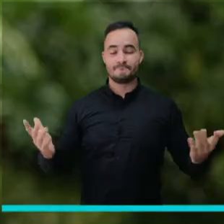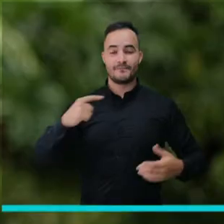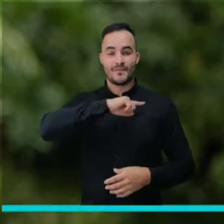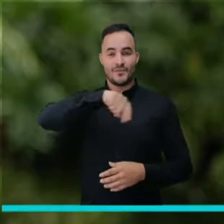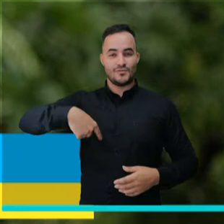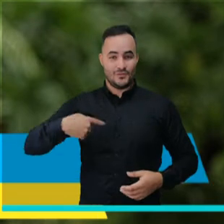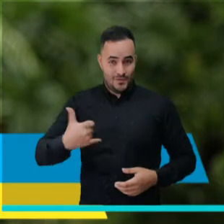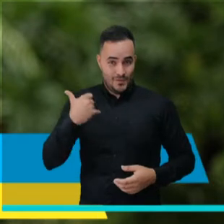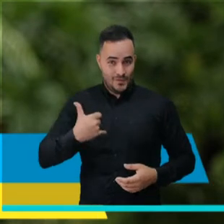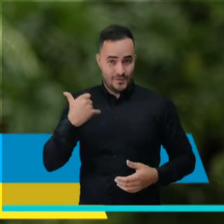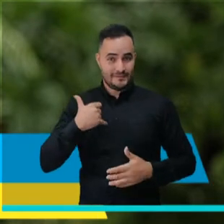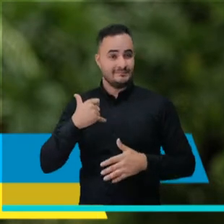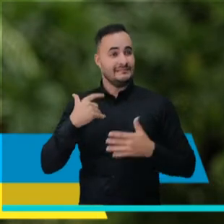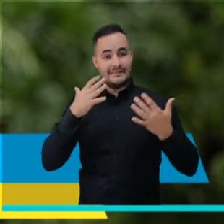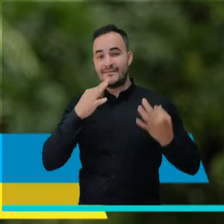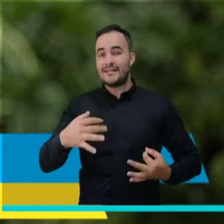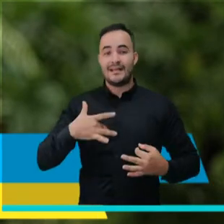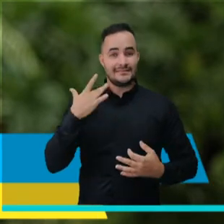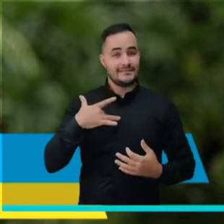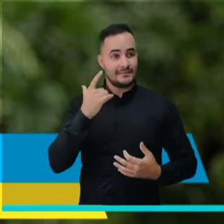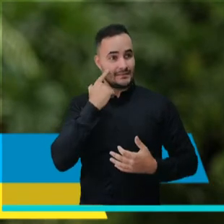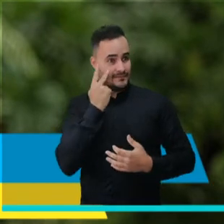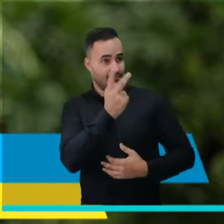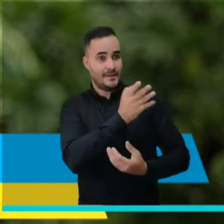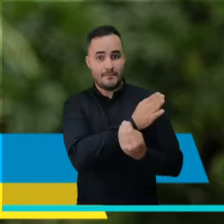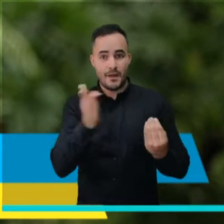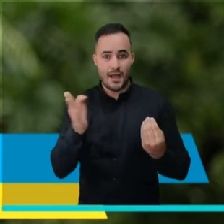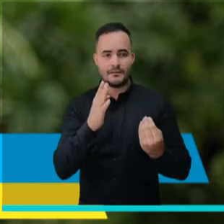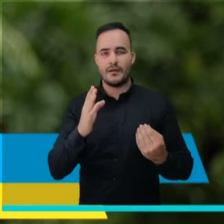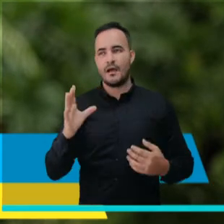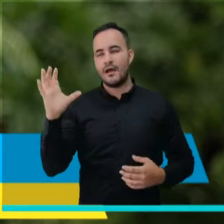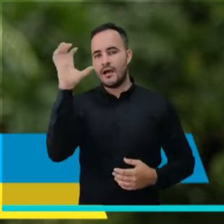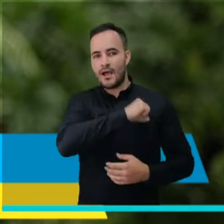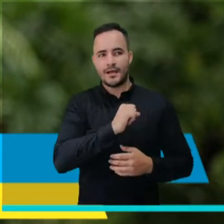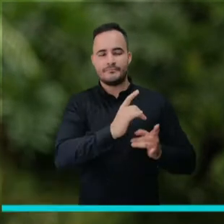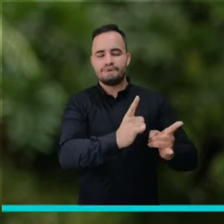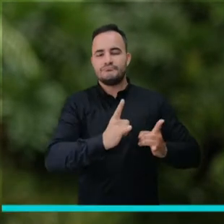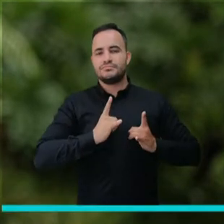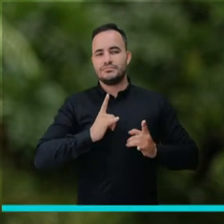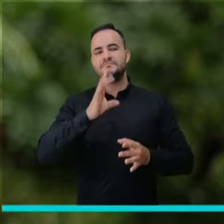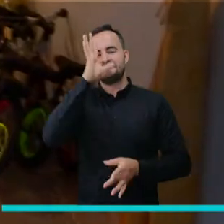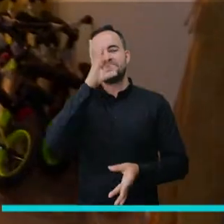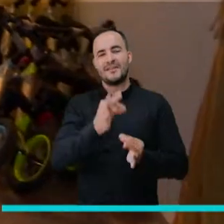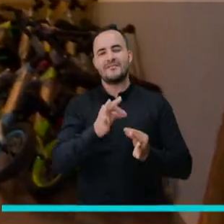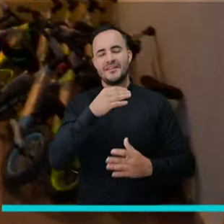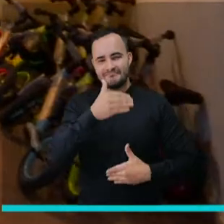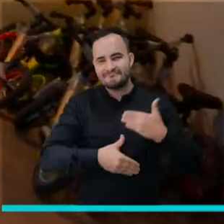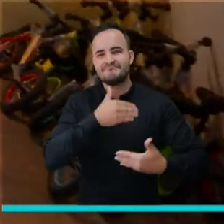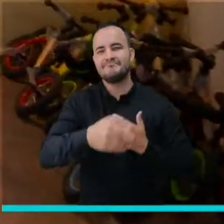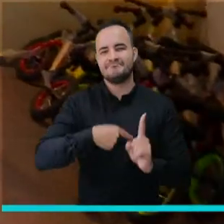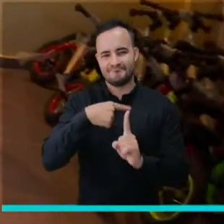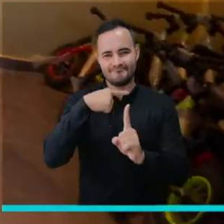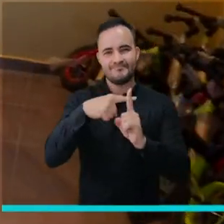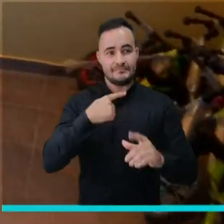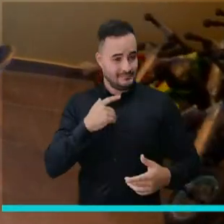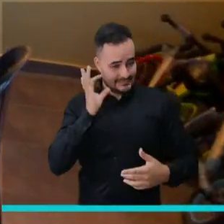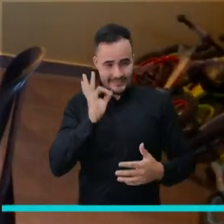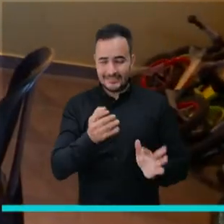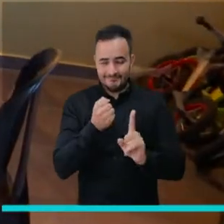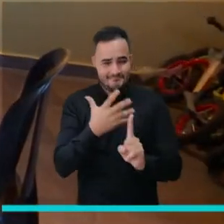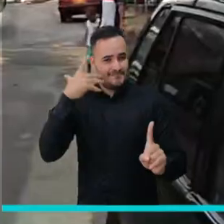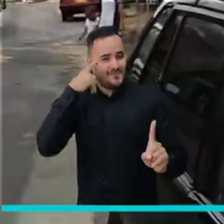Para nosotros los jóvenes es un llamado a la esperanza, es un llamado que realmente nos impacta